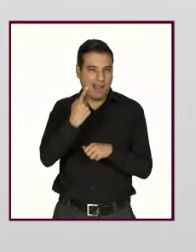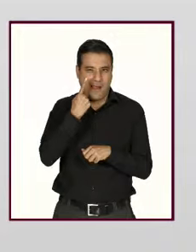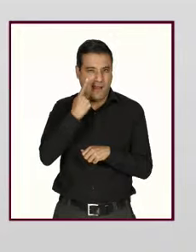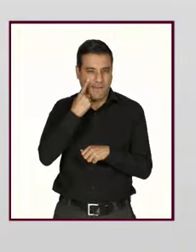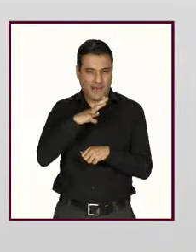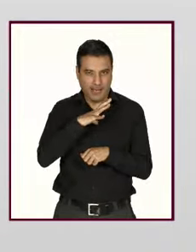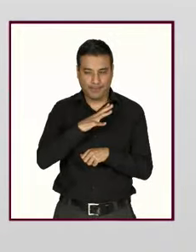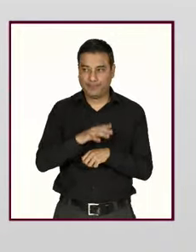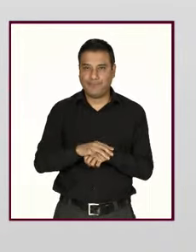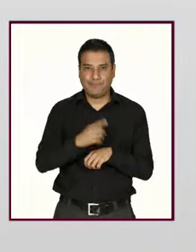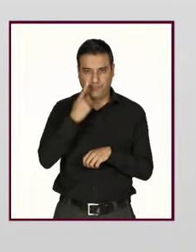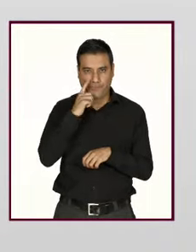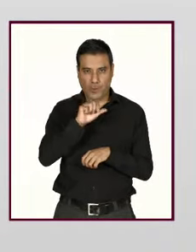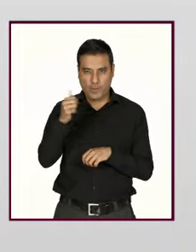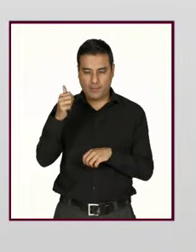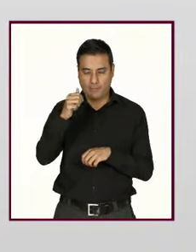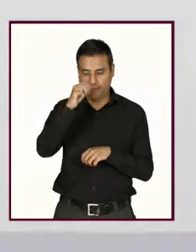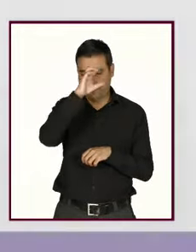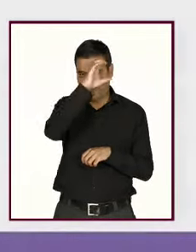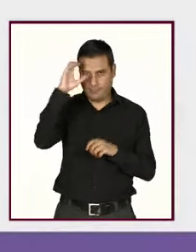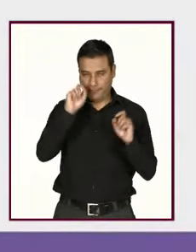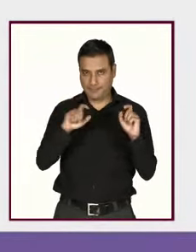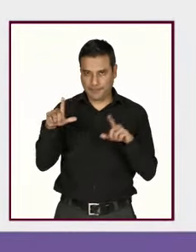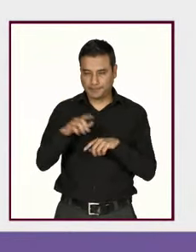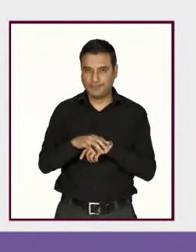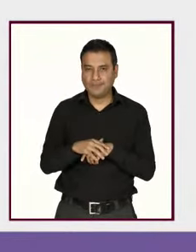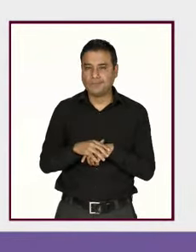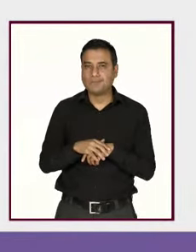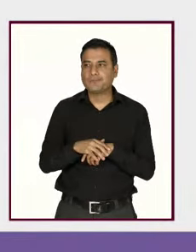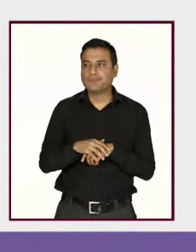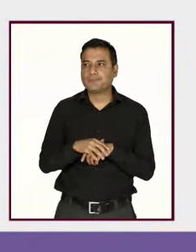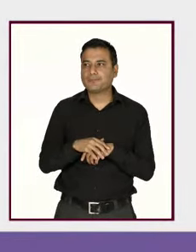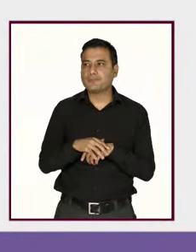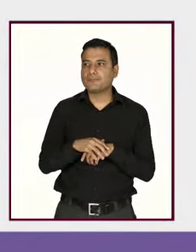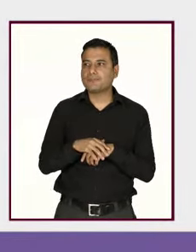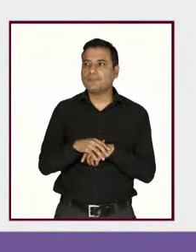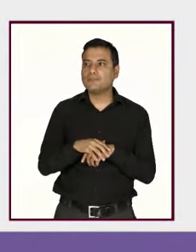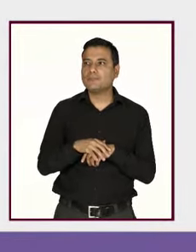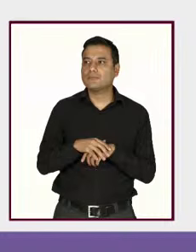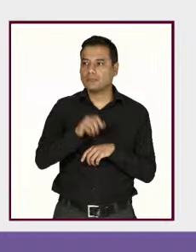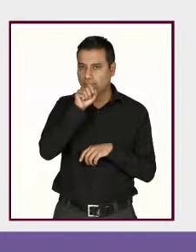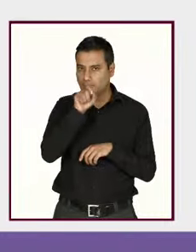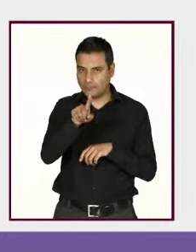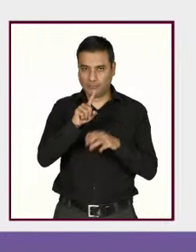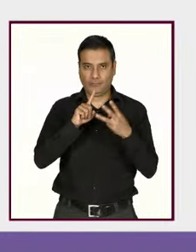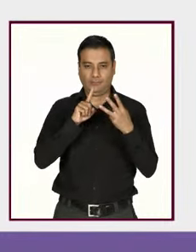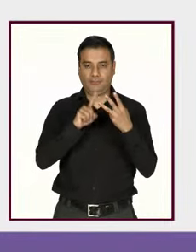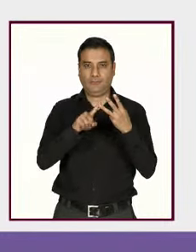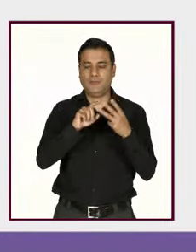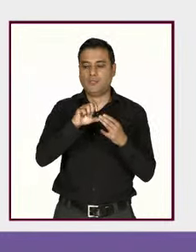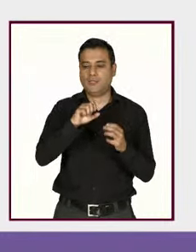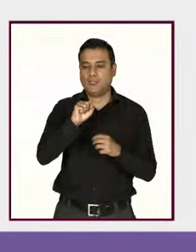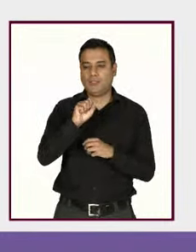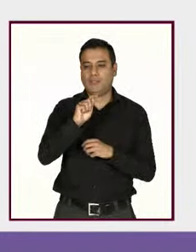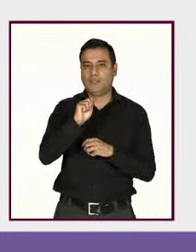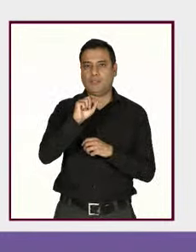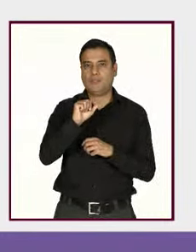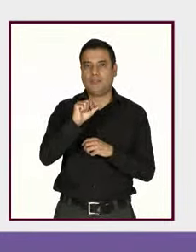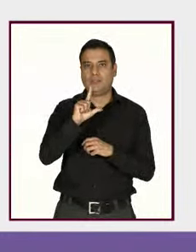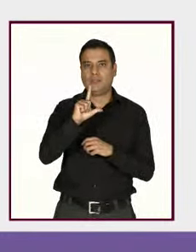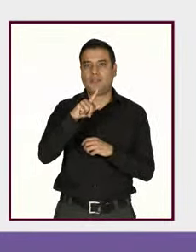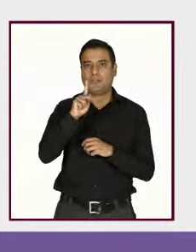En la siguiente lámina podemos observar a su vez el stalking, que es una